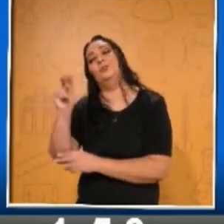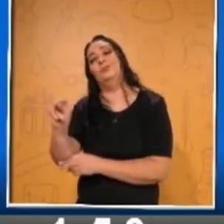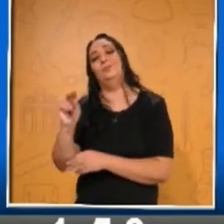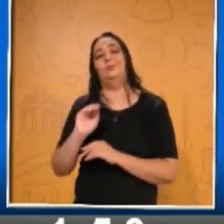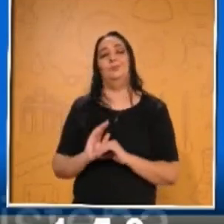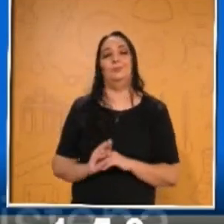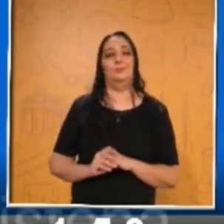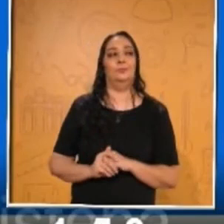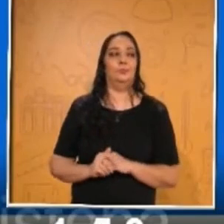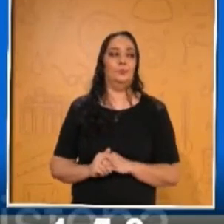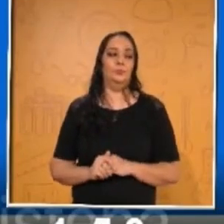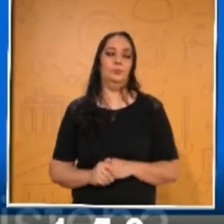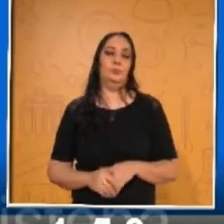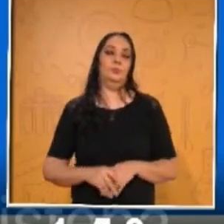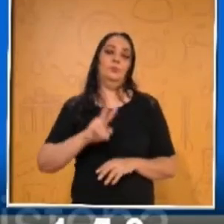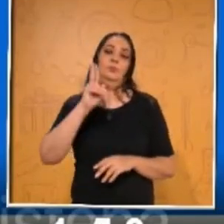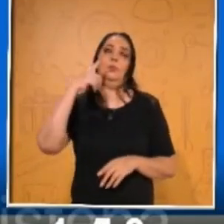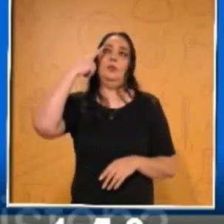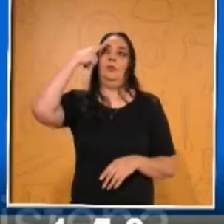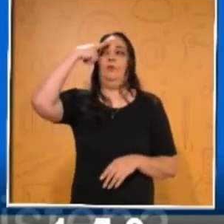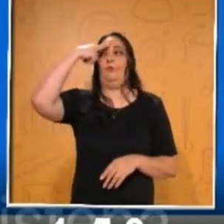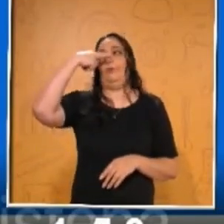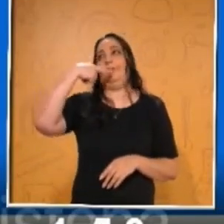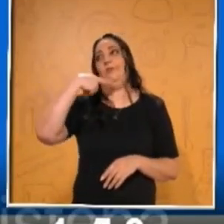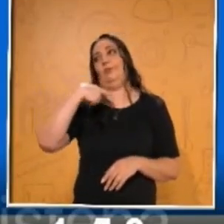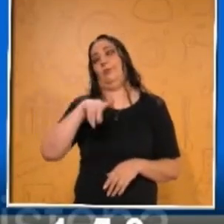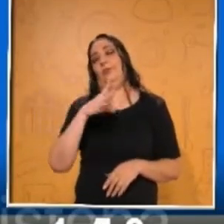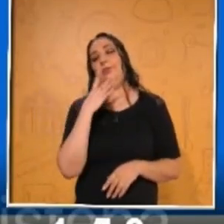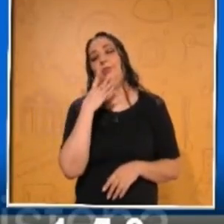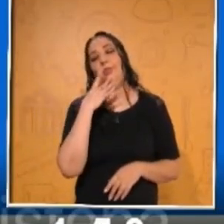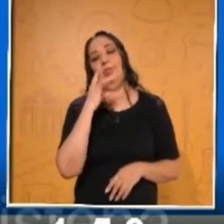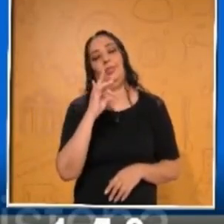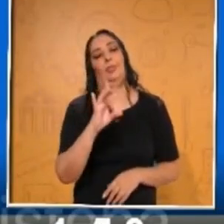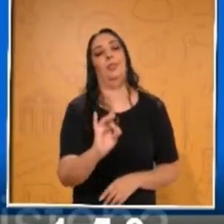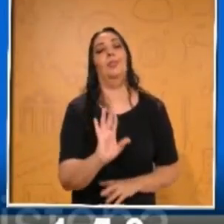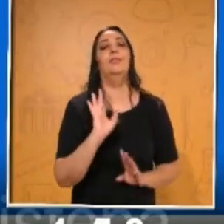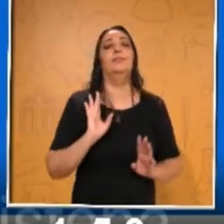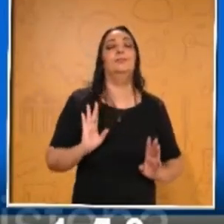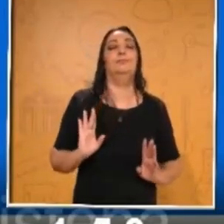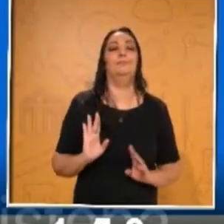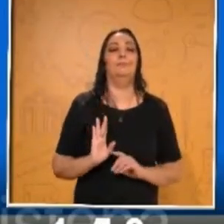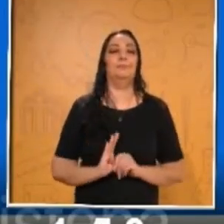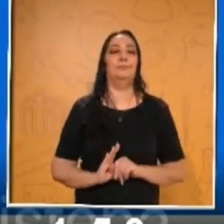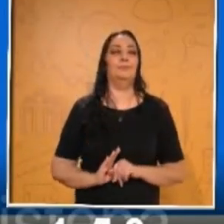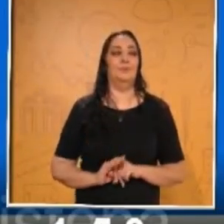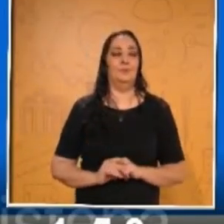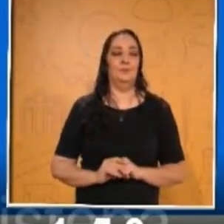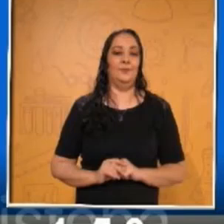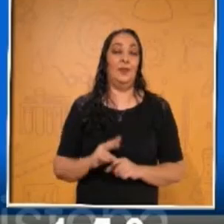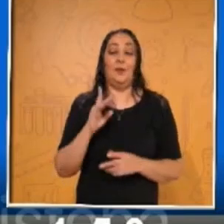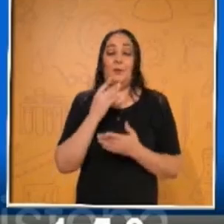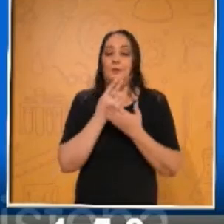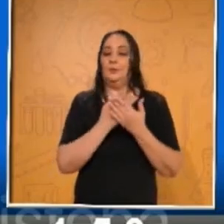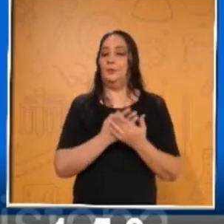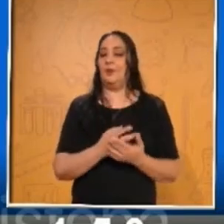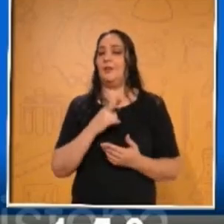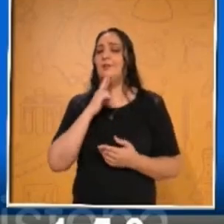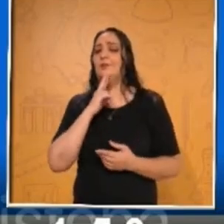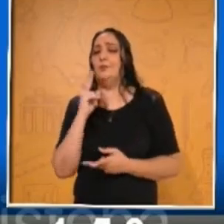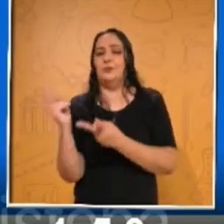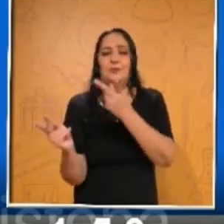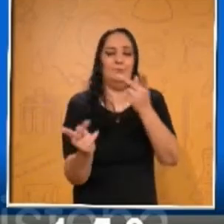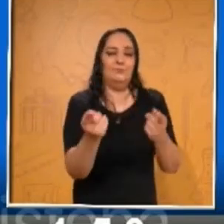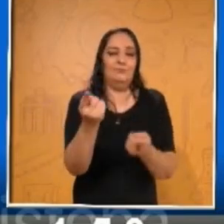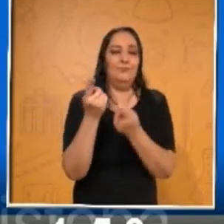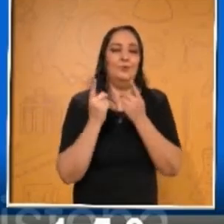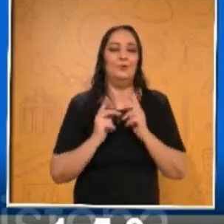rombo? A mí se está regalada. Súper fácil. Vamos a esperar a que contesten. Para todos